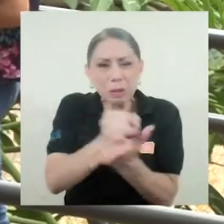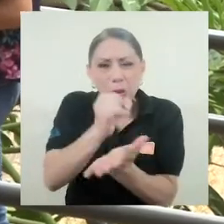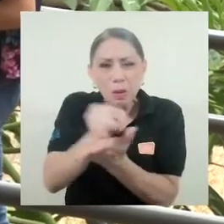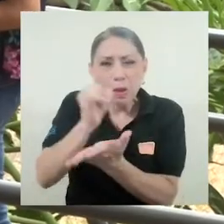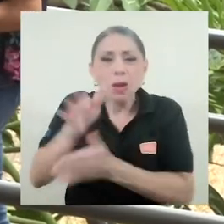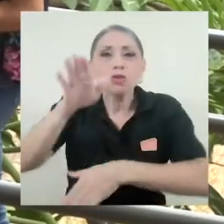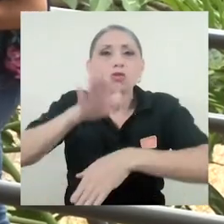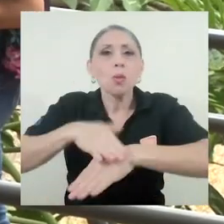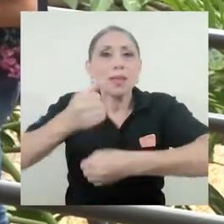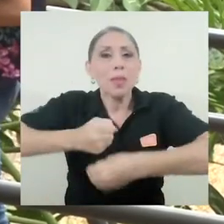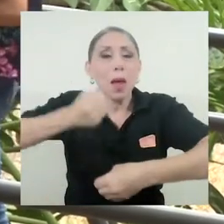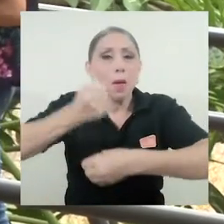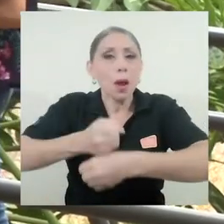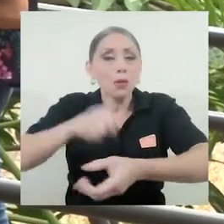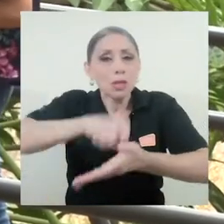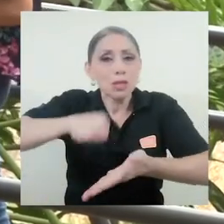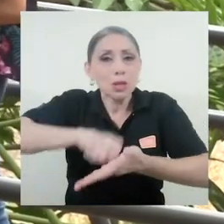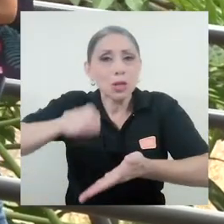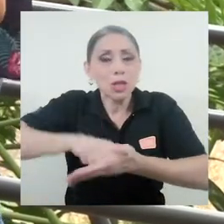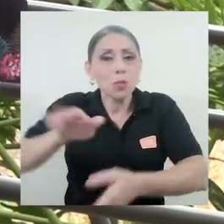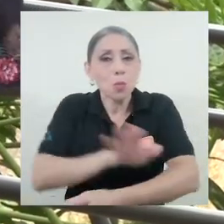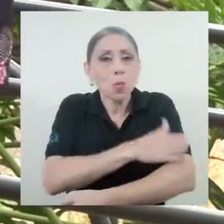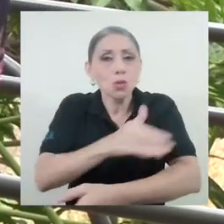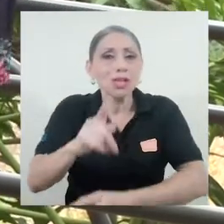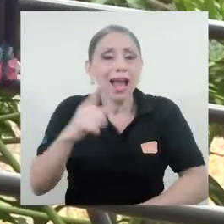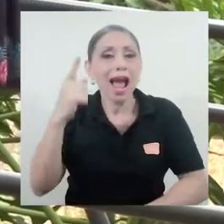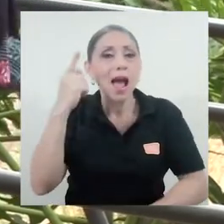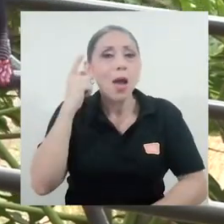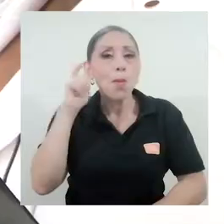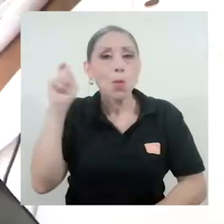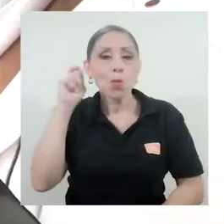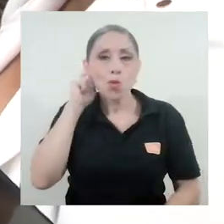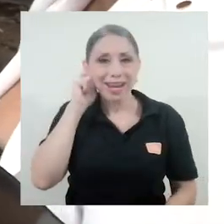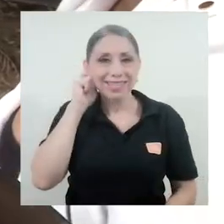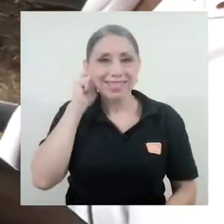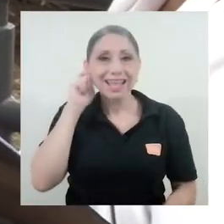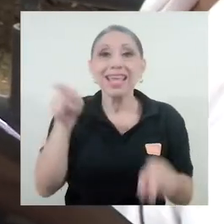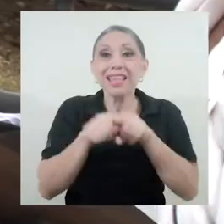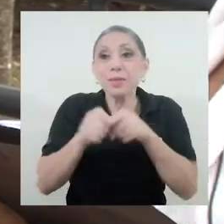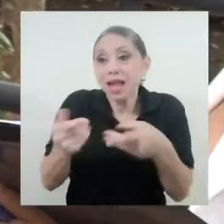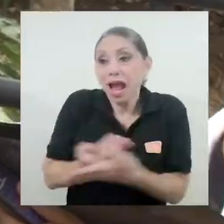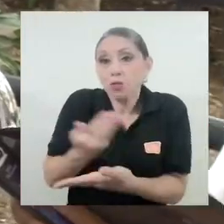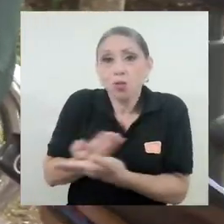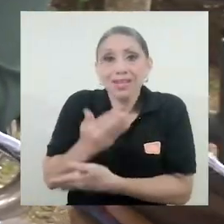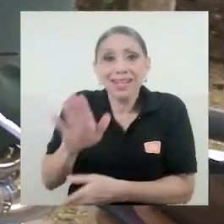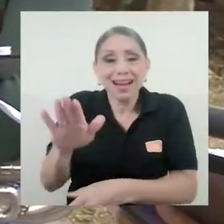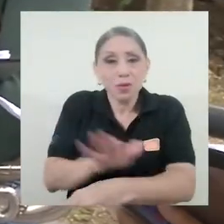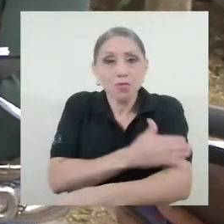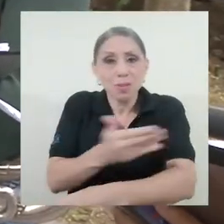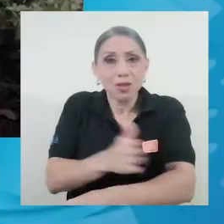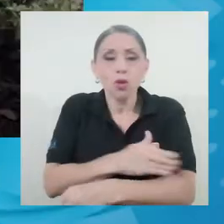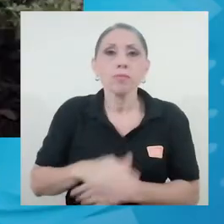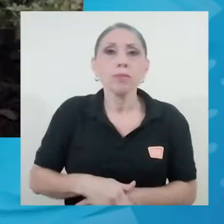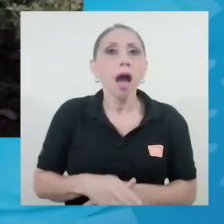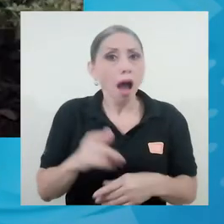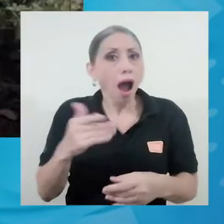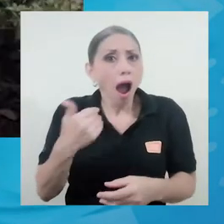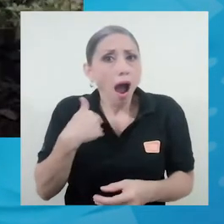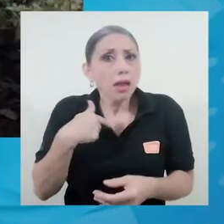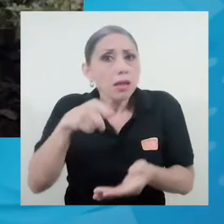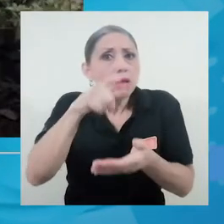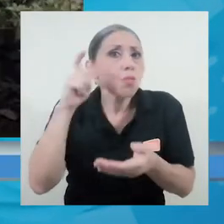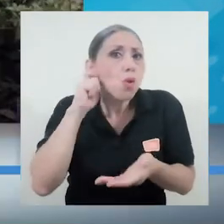investigación acerca de obras musicales compuestas por mujeres y a actualizar el repertorio. O hay